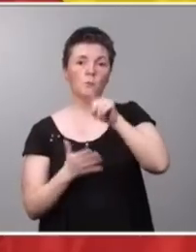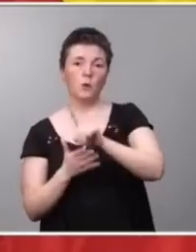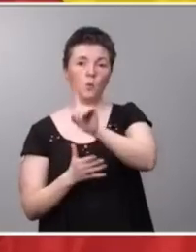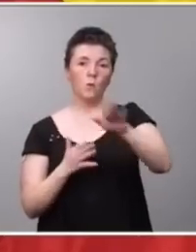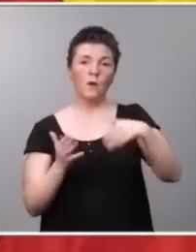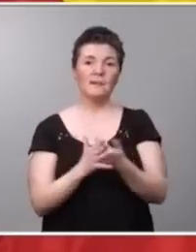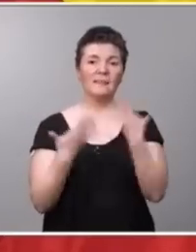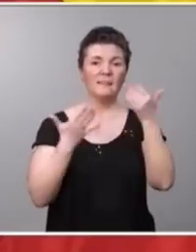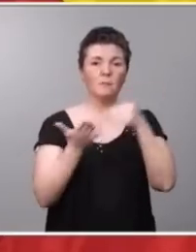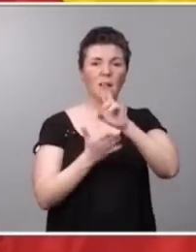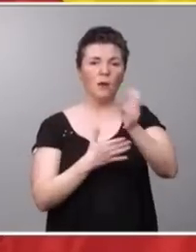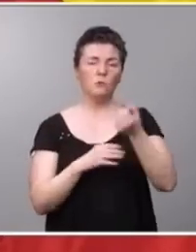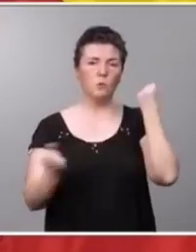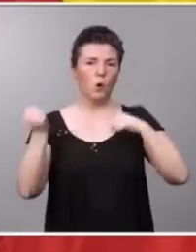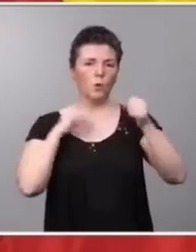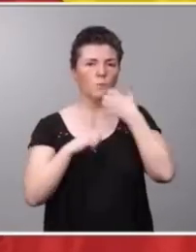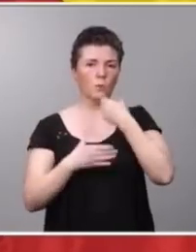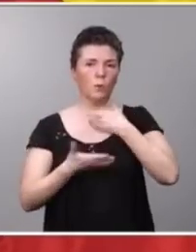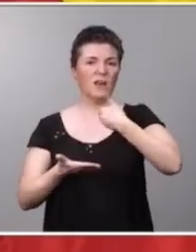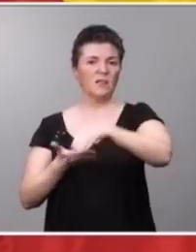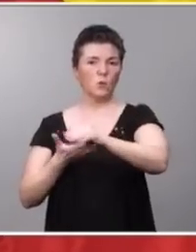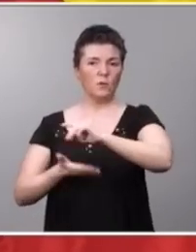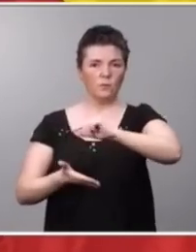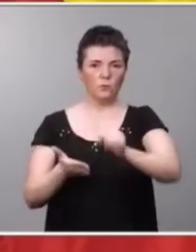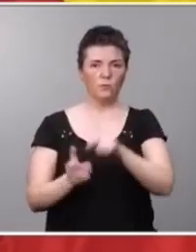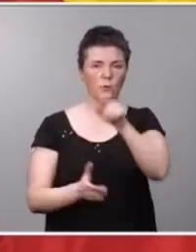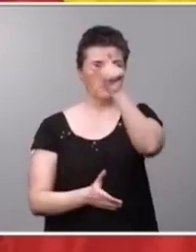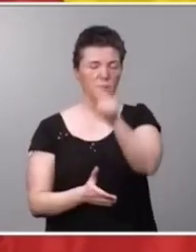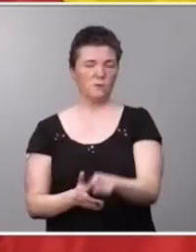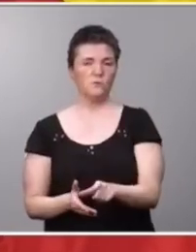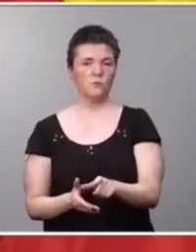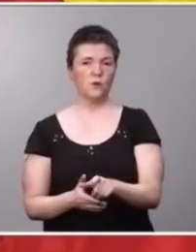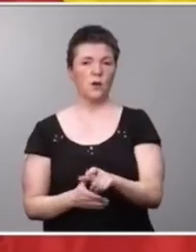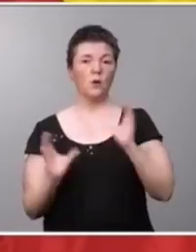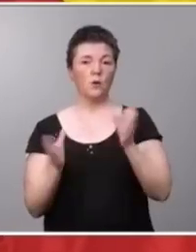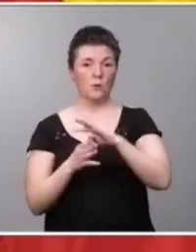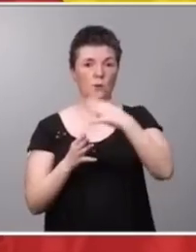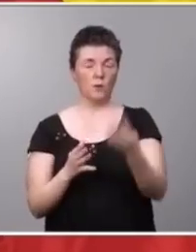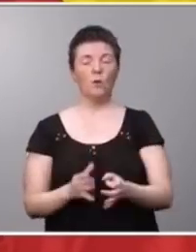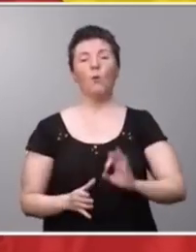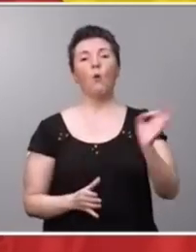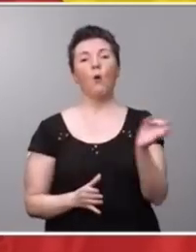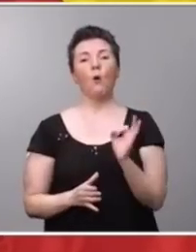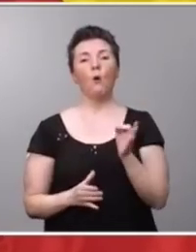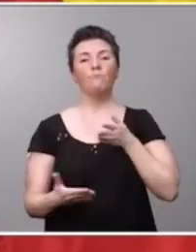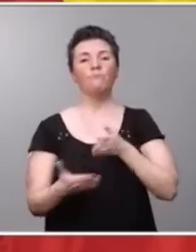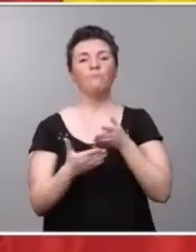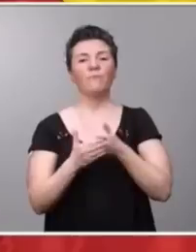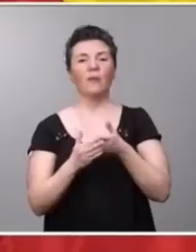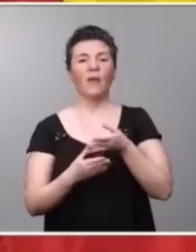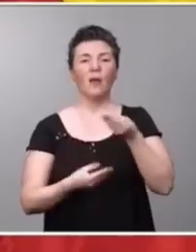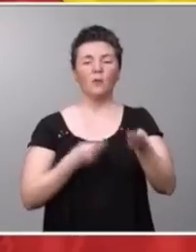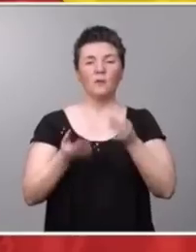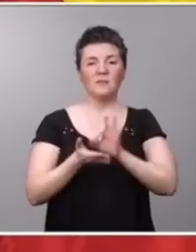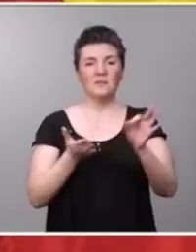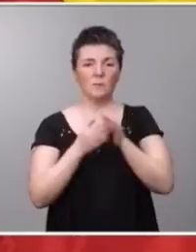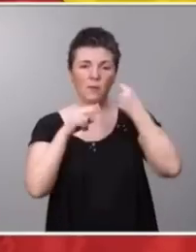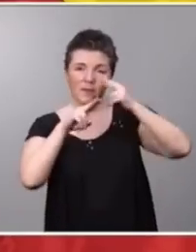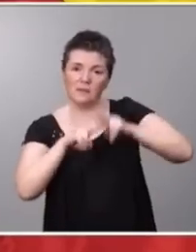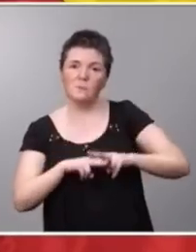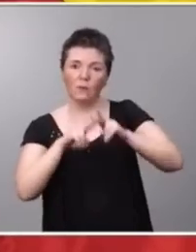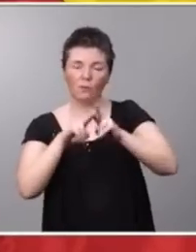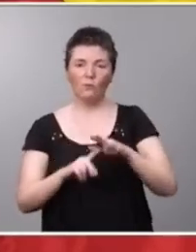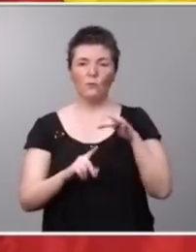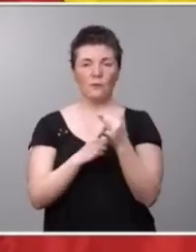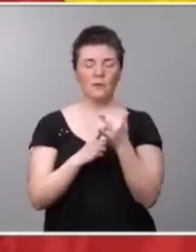conductas como excluir de la contratación a una persona LGTBI o la obstrucción de la actuación de los servicios de inspección en un caso en el que se